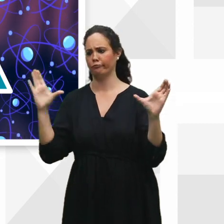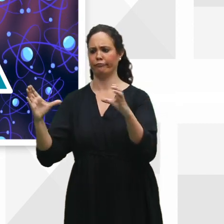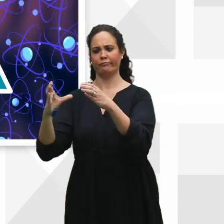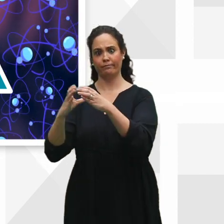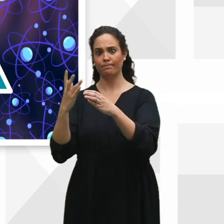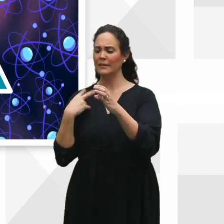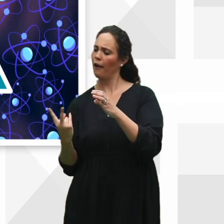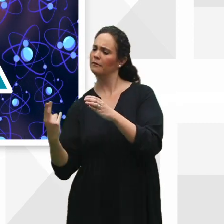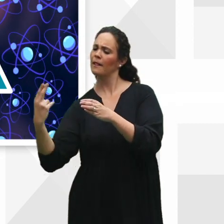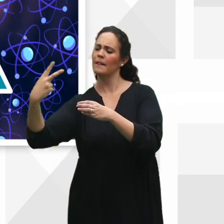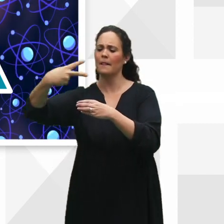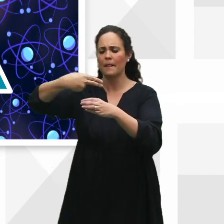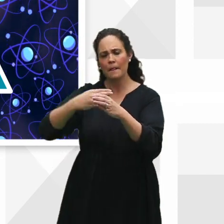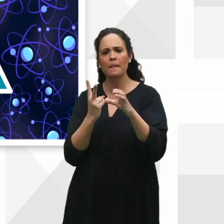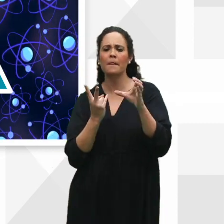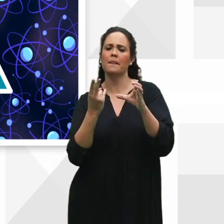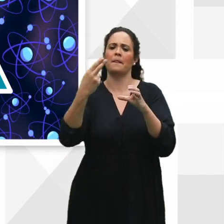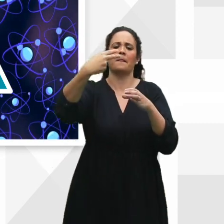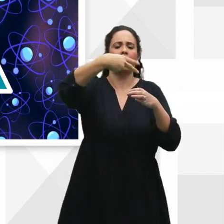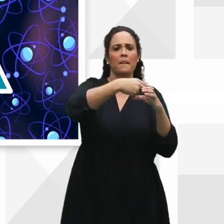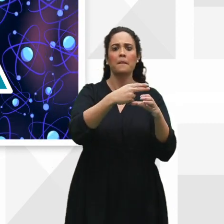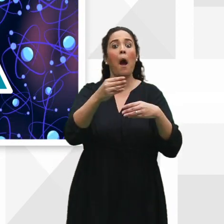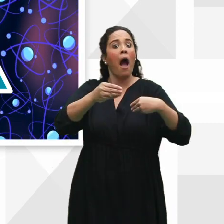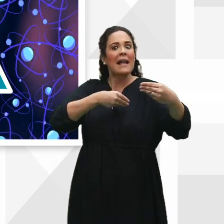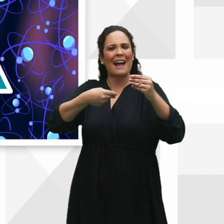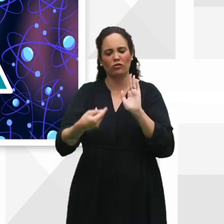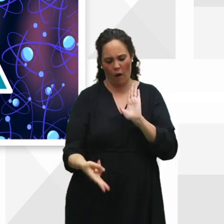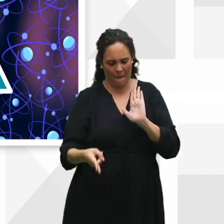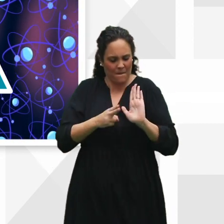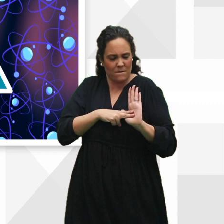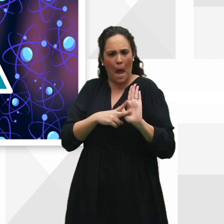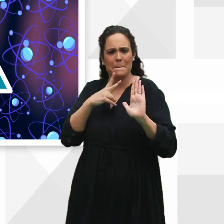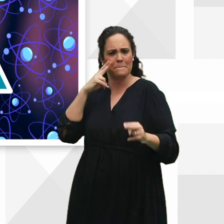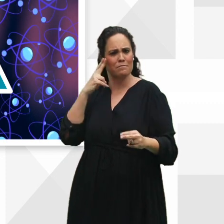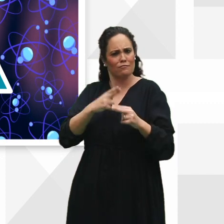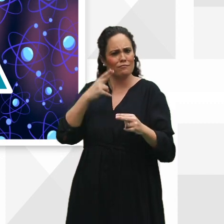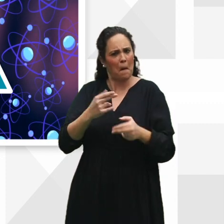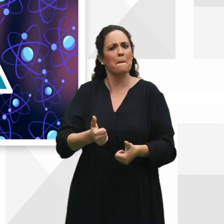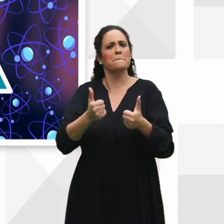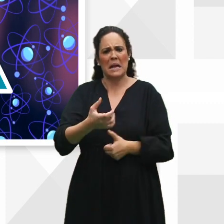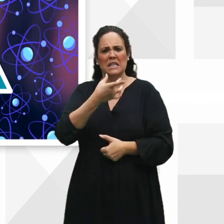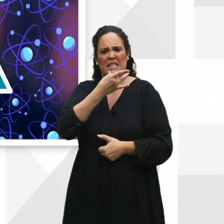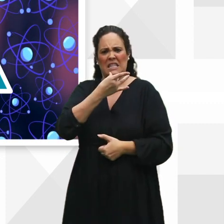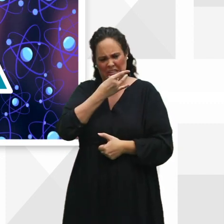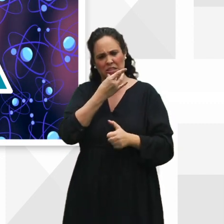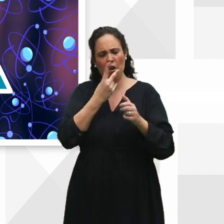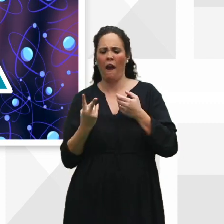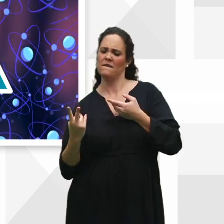átomos, los pegaremos en una cartulina o cartón para darle mayor grosor y dureza. Y volveremos a recortarlos.